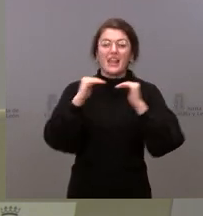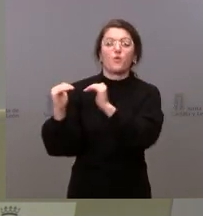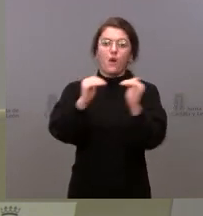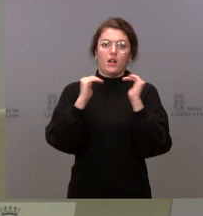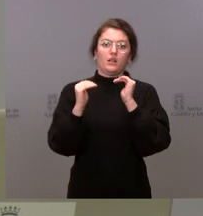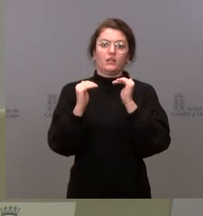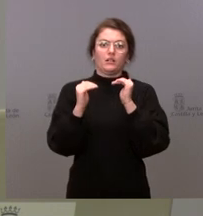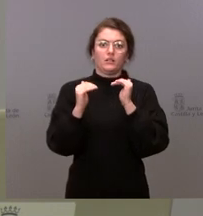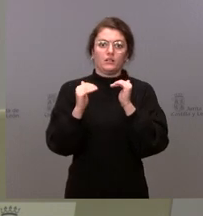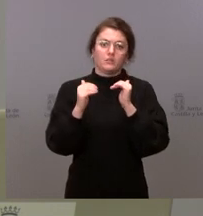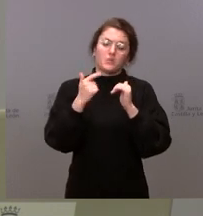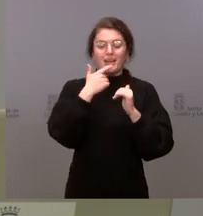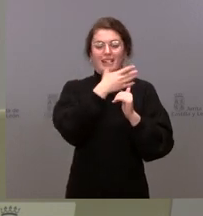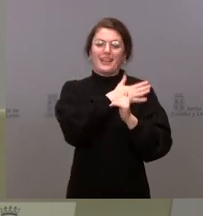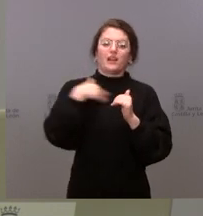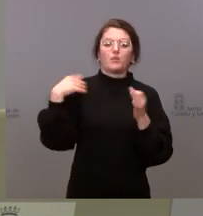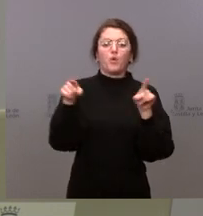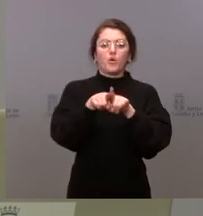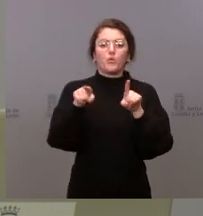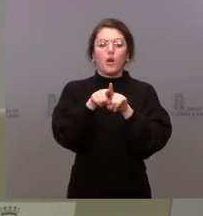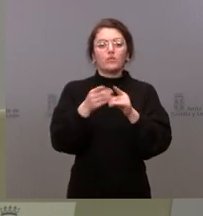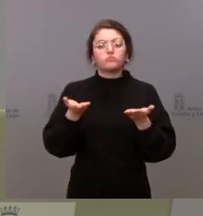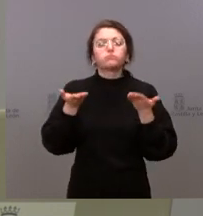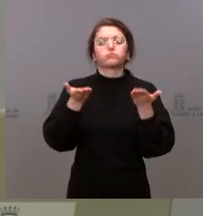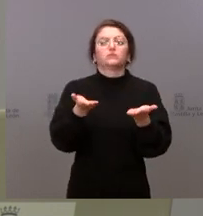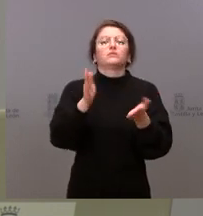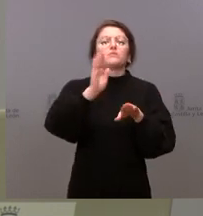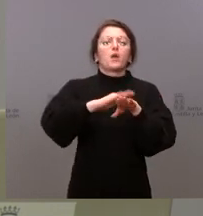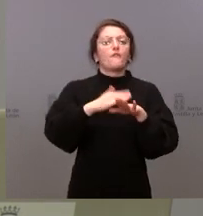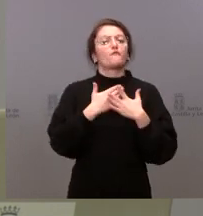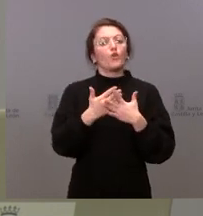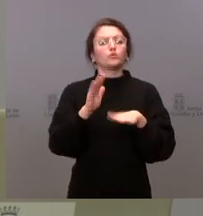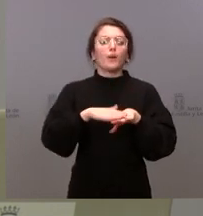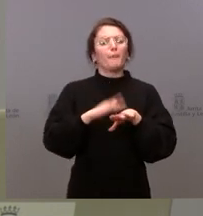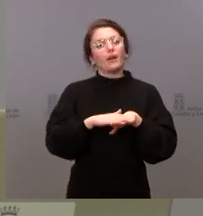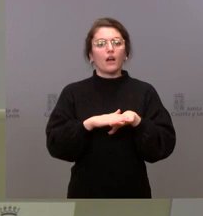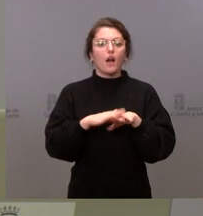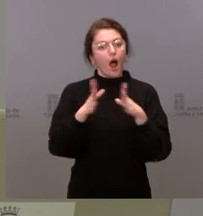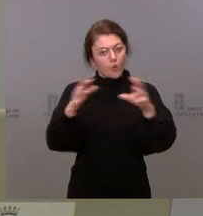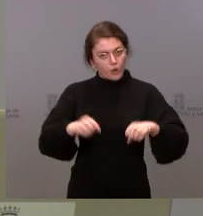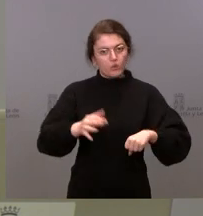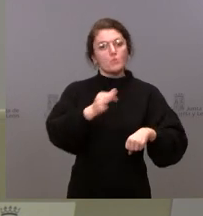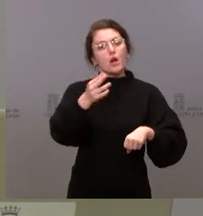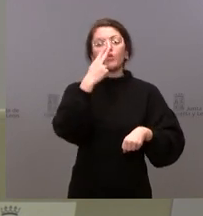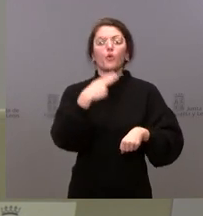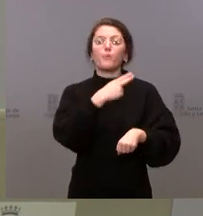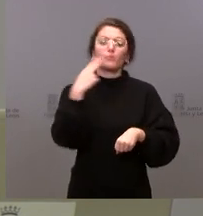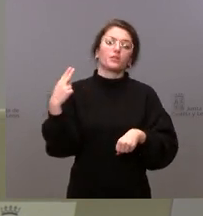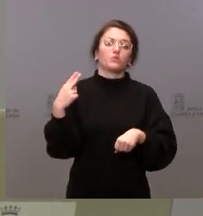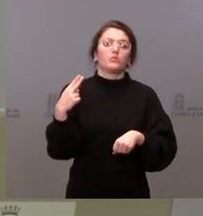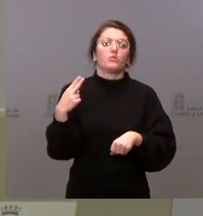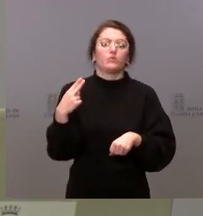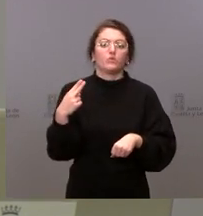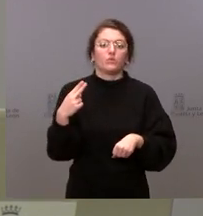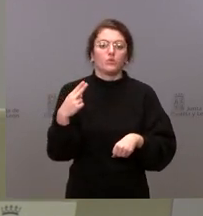volumen de mano tendida y de voluntad de acuerdo y también de compromiso por parte del conjunto de